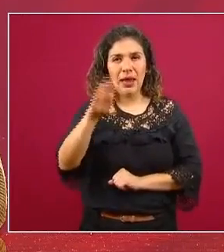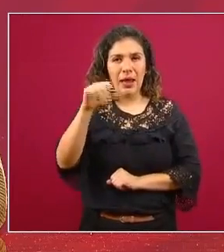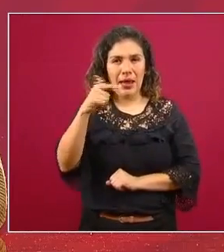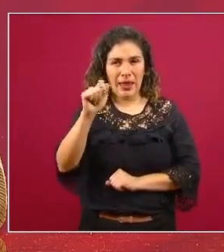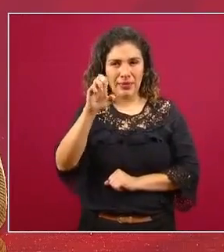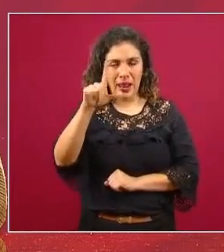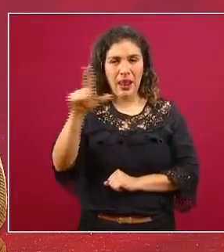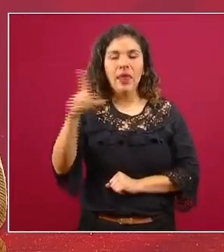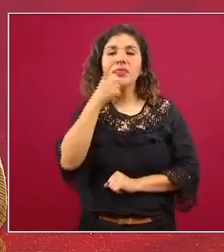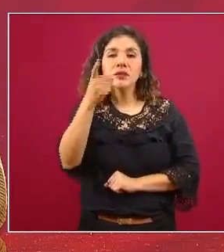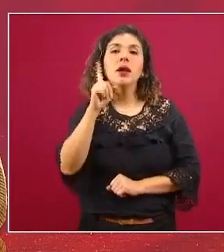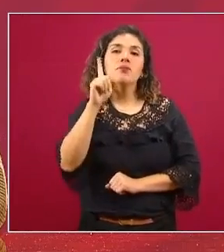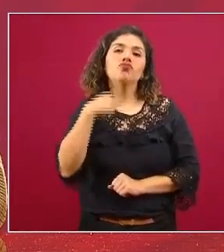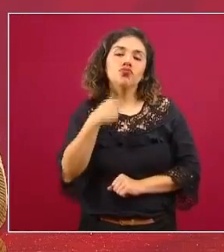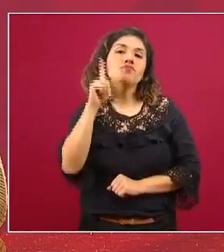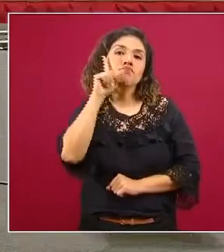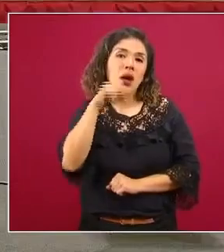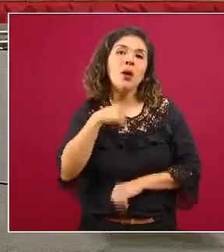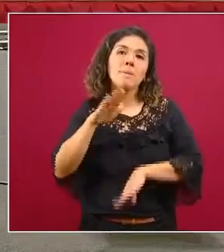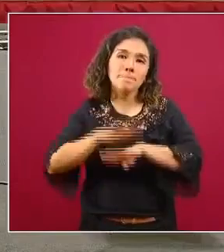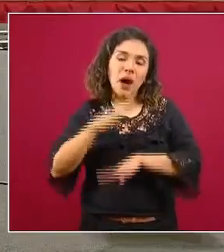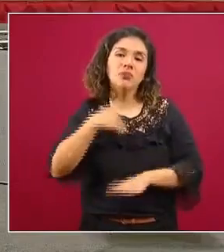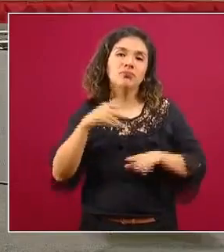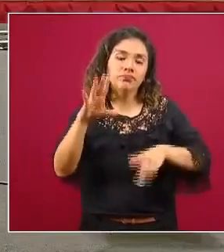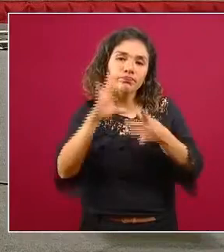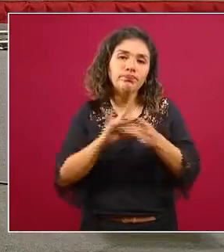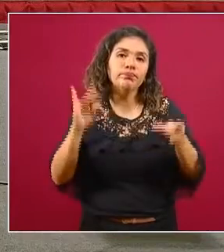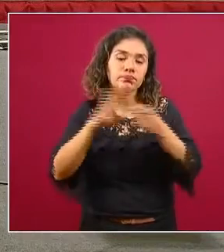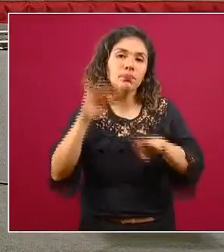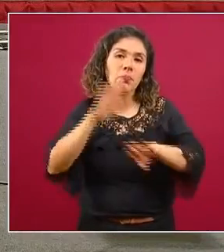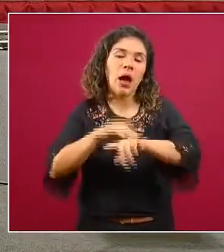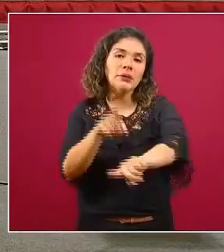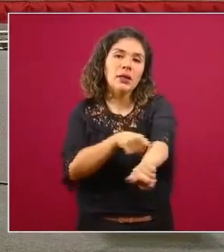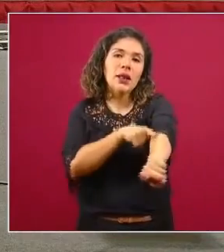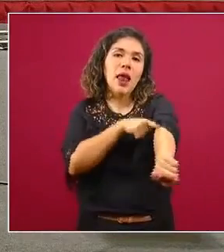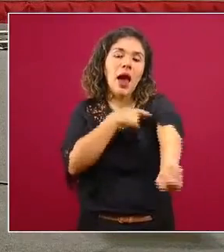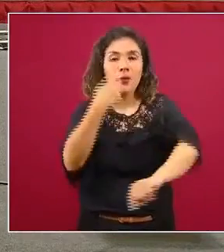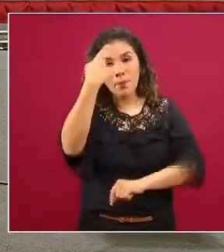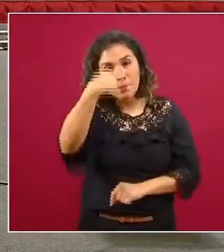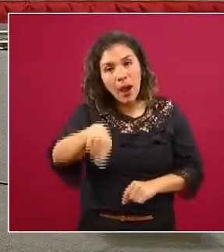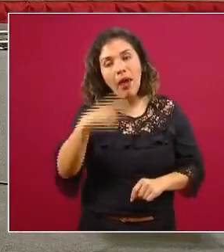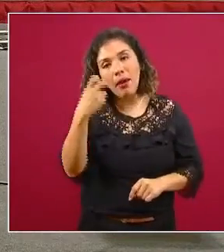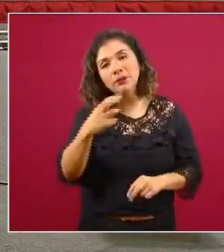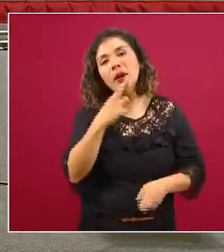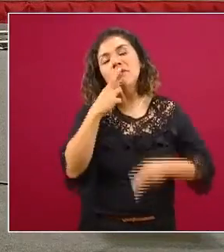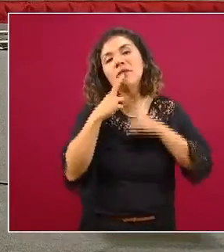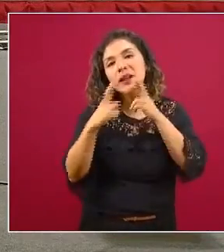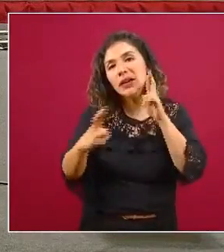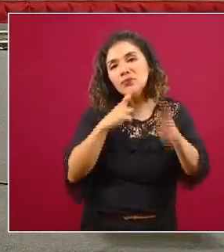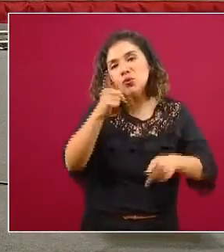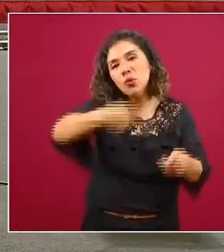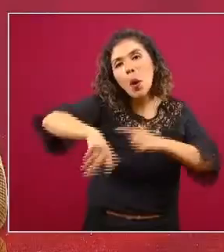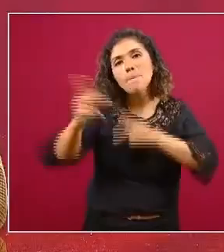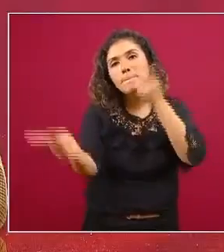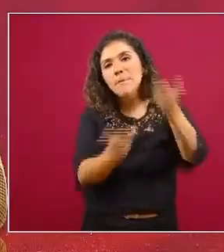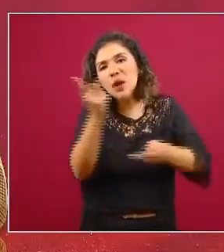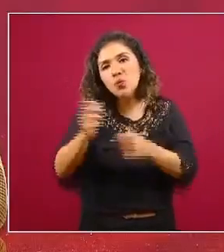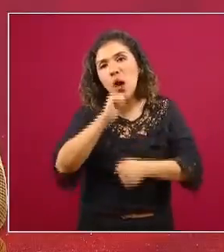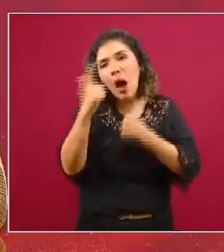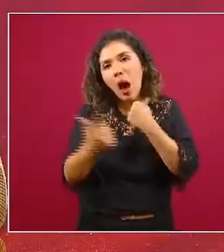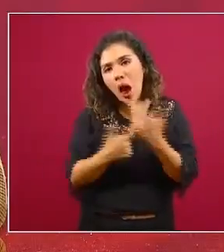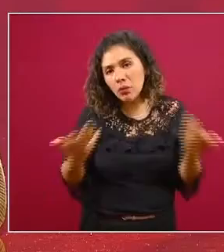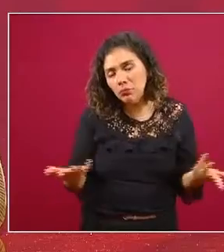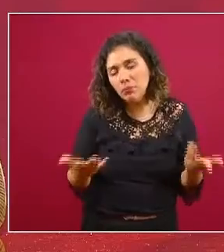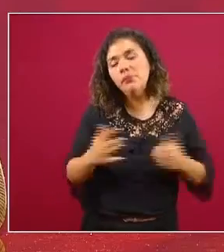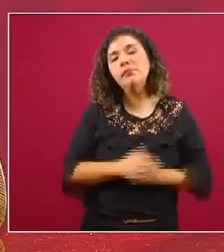también que lo acompañara mañana y mañana daremos un espacio más amplio para responder preguntas específicas